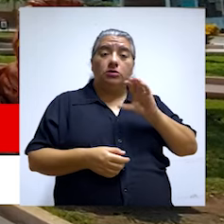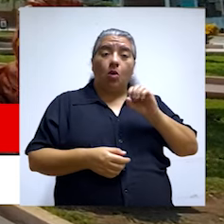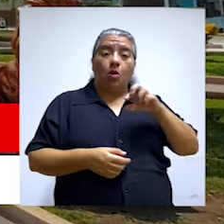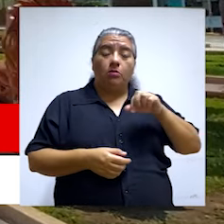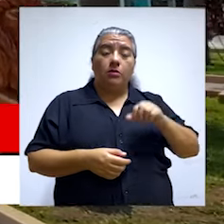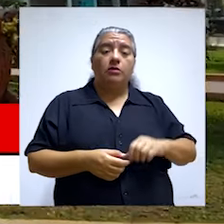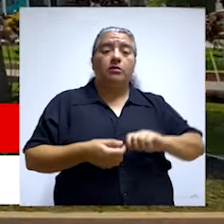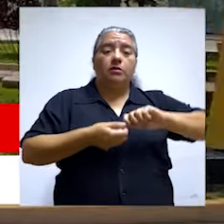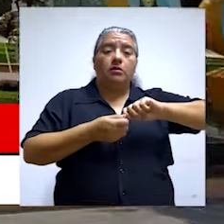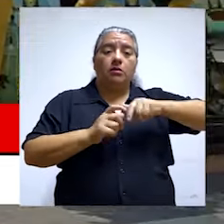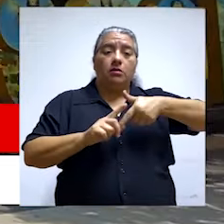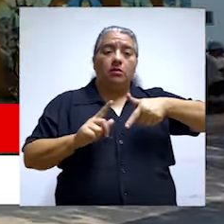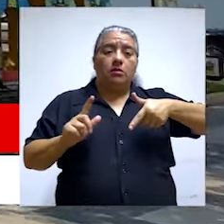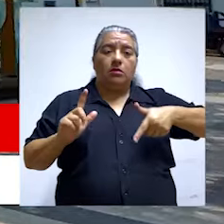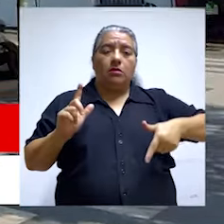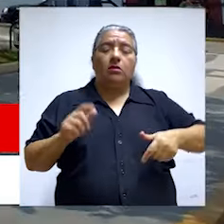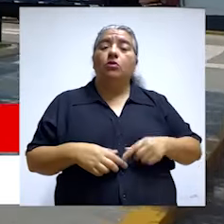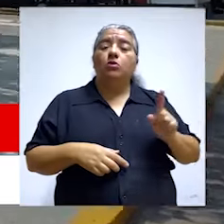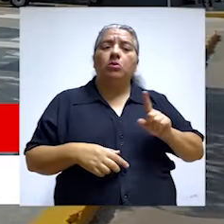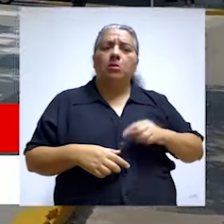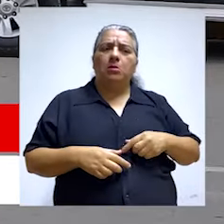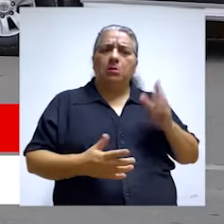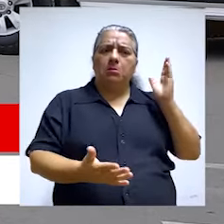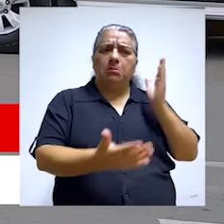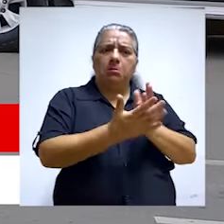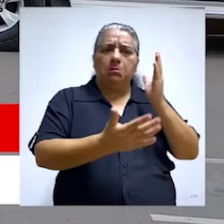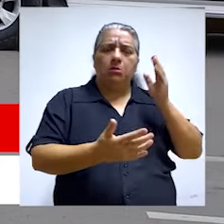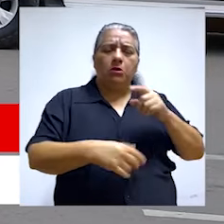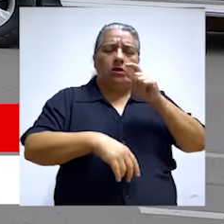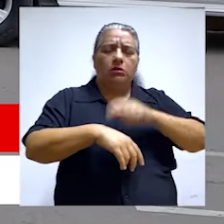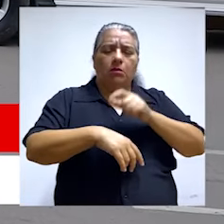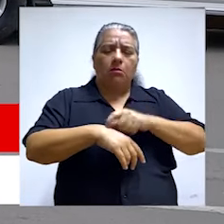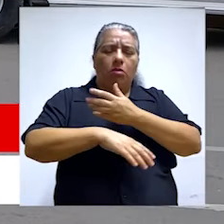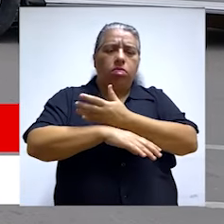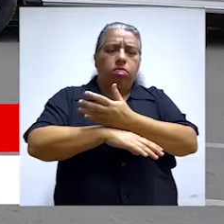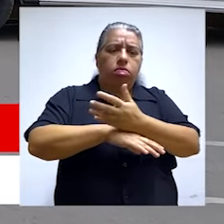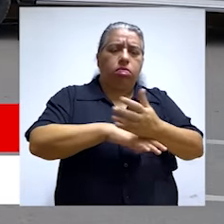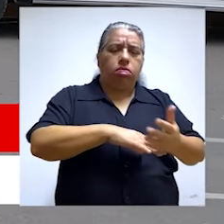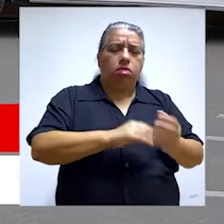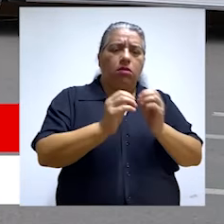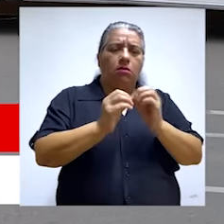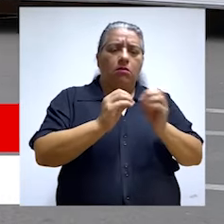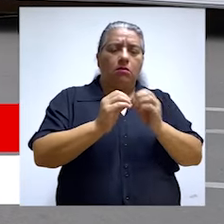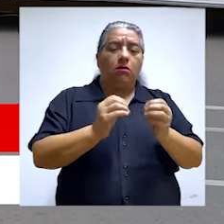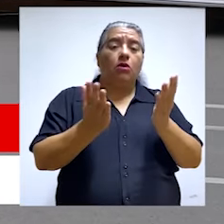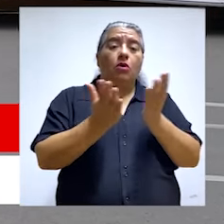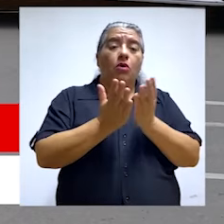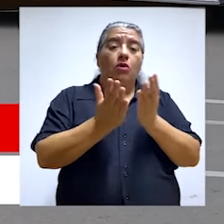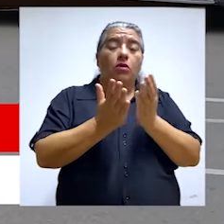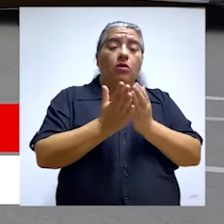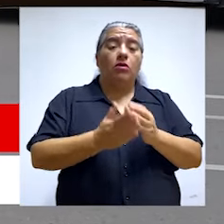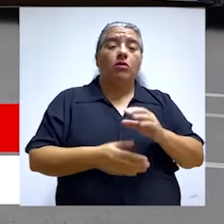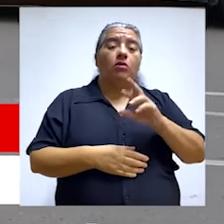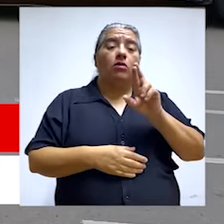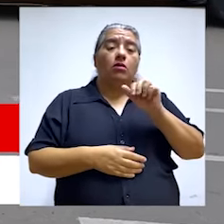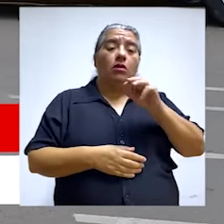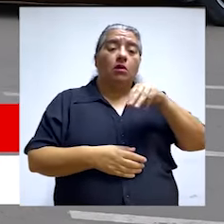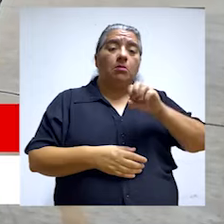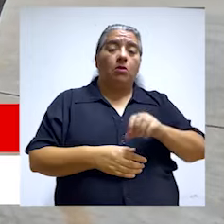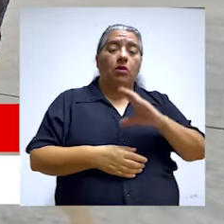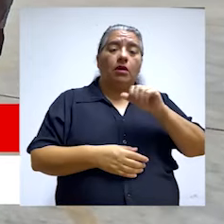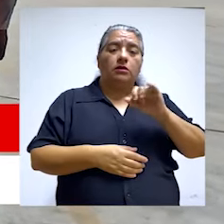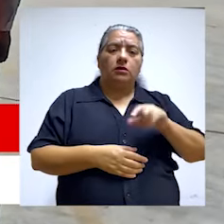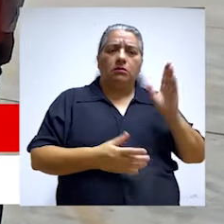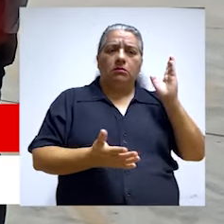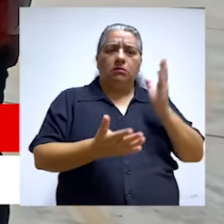Ascope, en la región La Libertad, no aplicó la penalidad por mora al contratista que ejecutó la rehabilitación del Colegio Ramón Castilla. Dicha